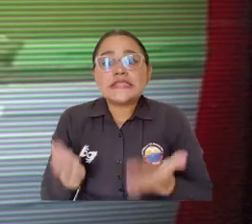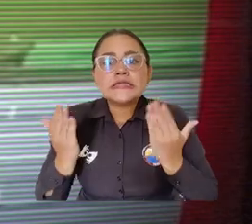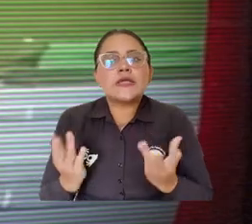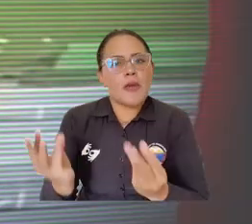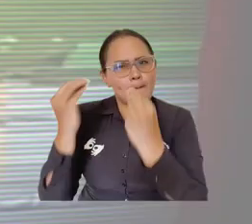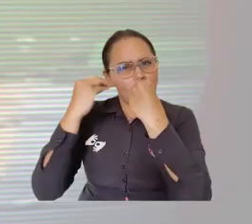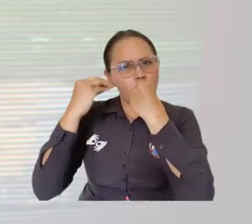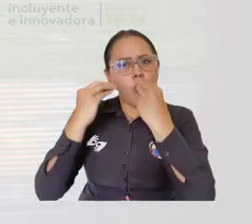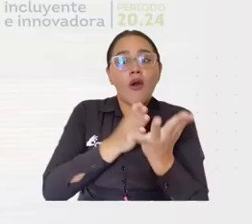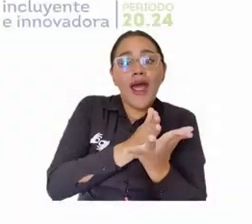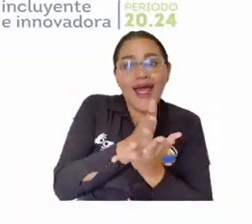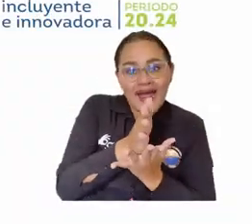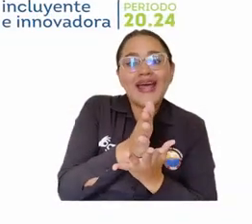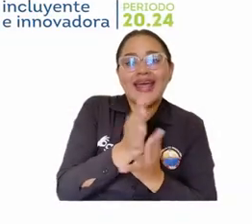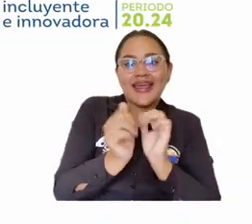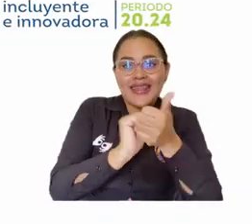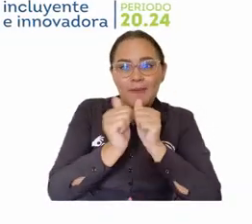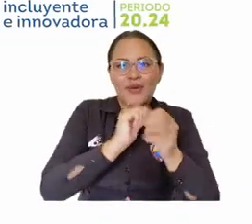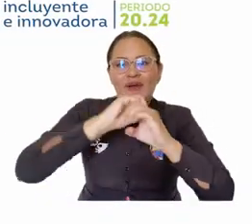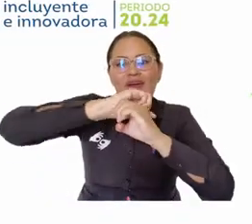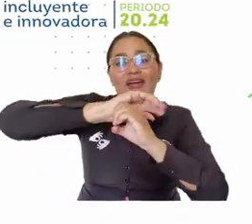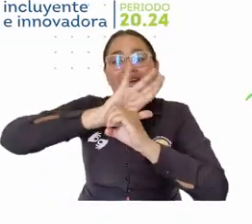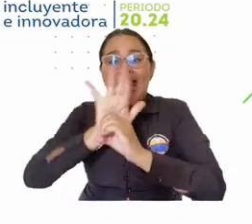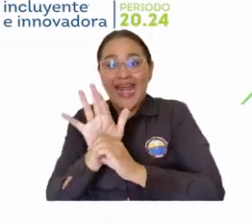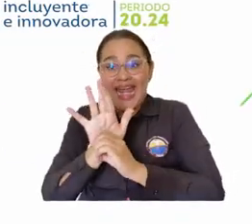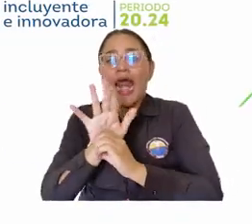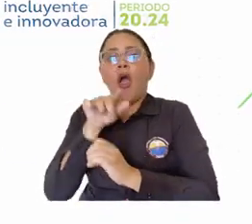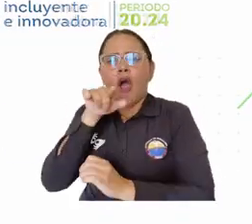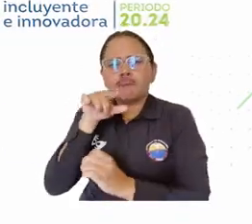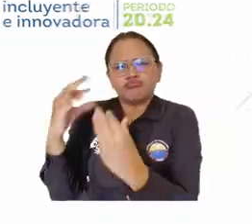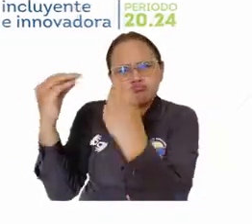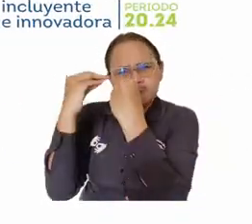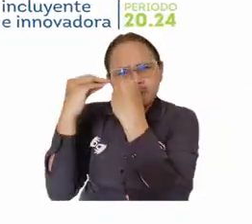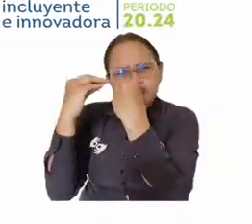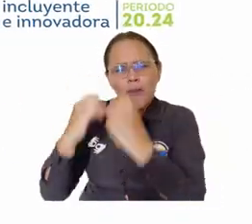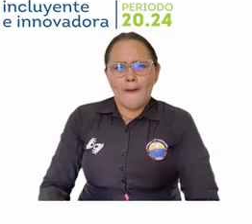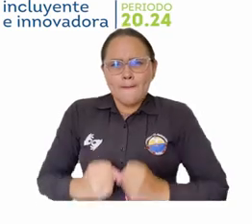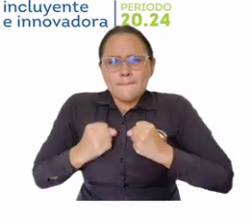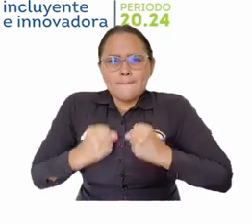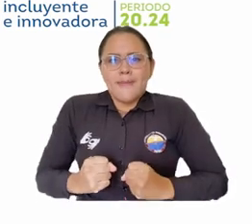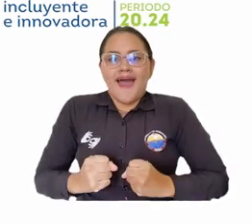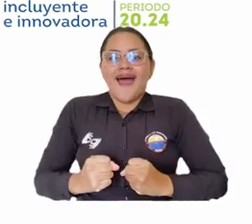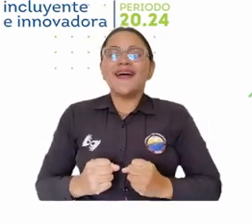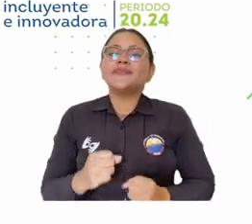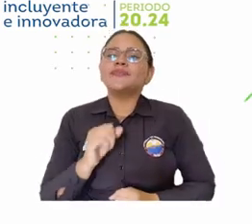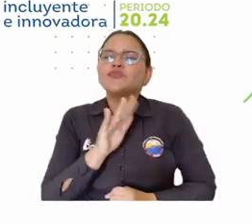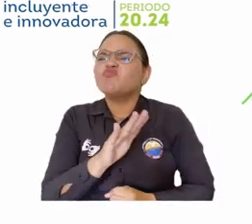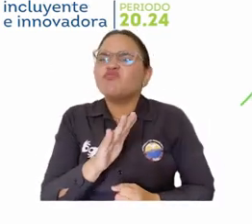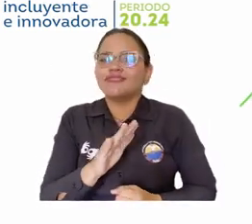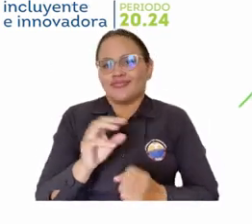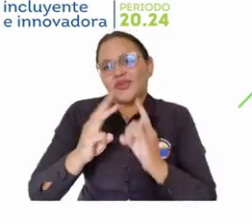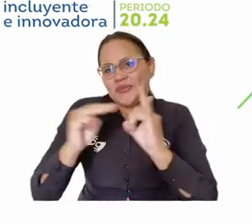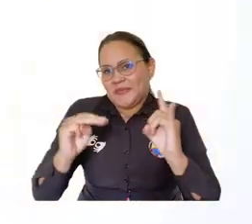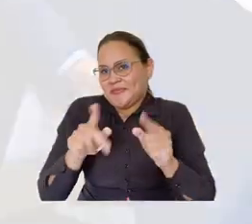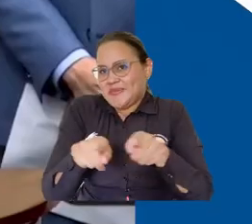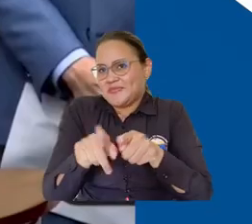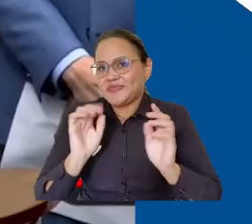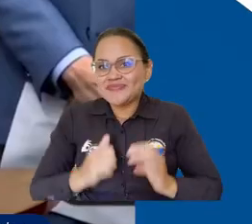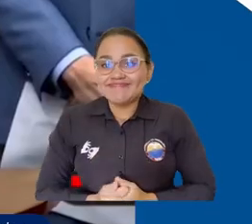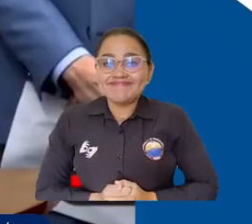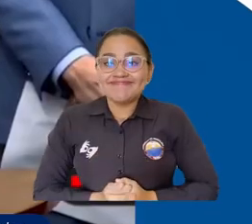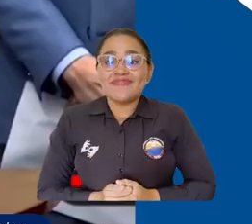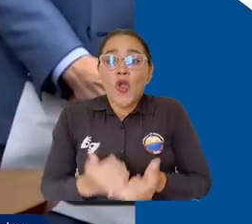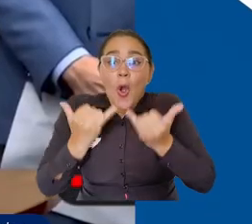estudiante del programa profesional en deporte a través del Centro para la Regionalización de la Educación y las Oportunidades de Unimagdalena.